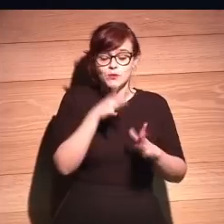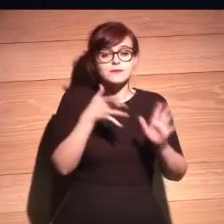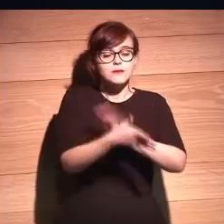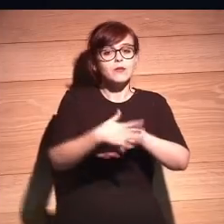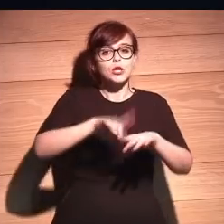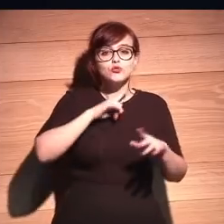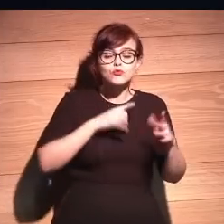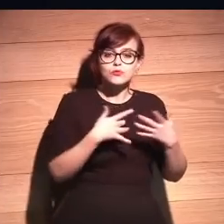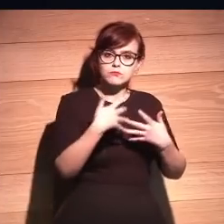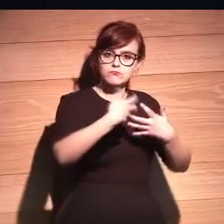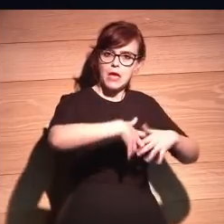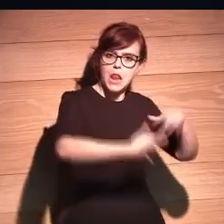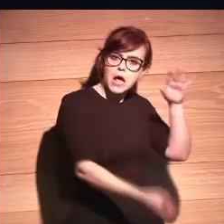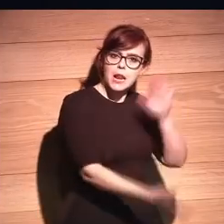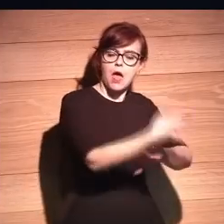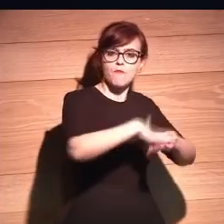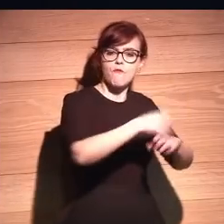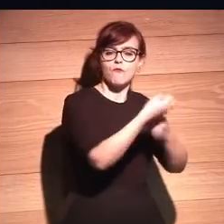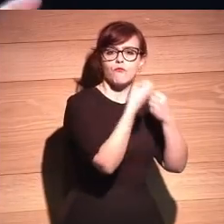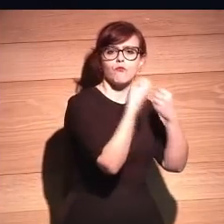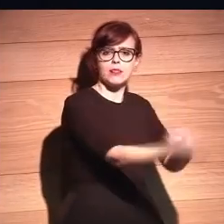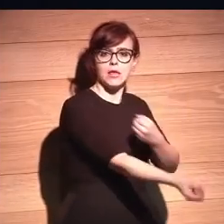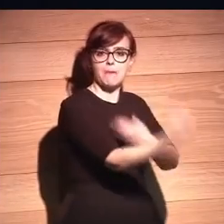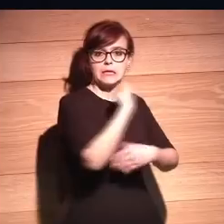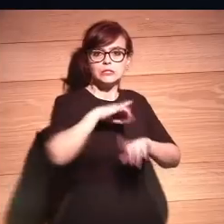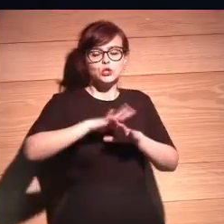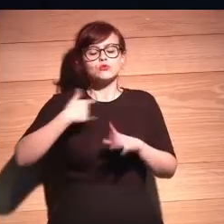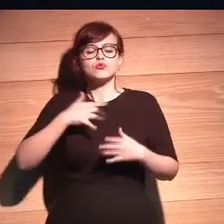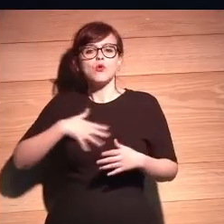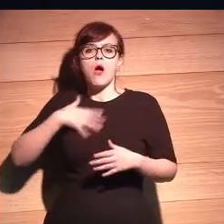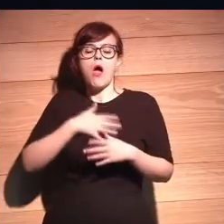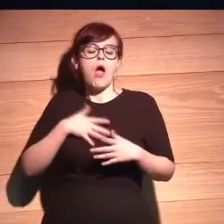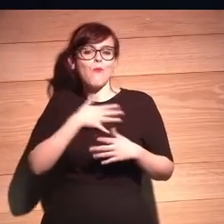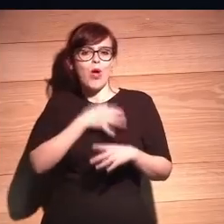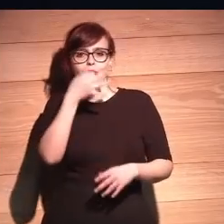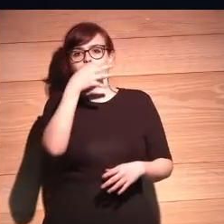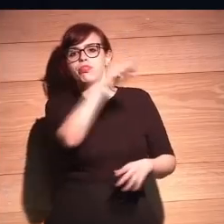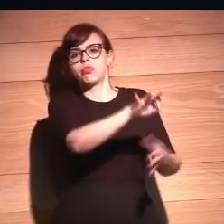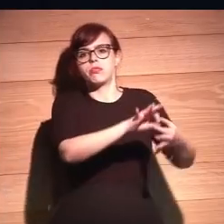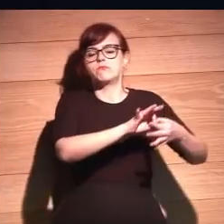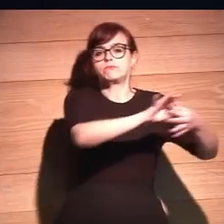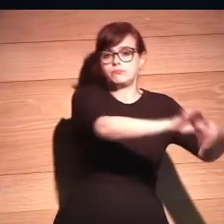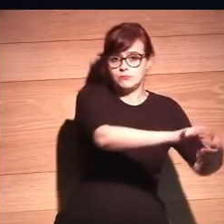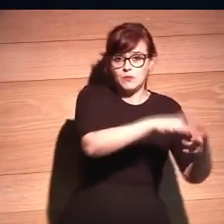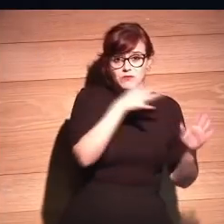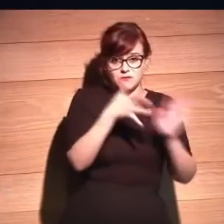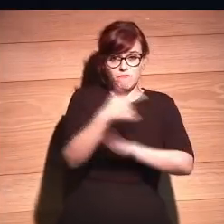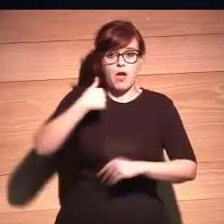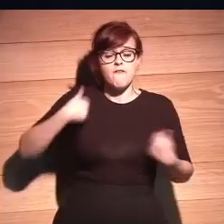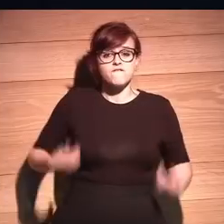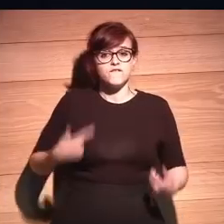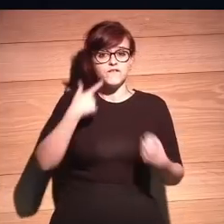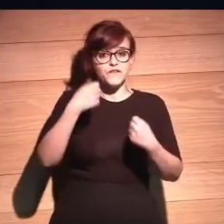que creamos máquinas más fuertes que nosotros y automáticamente nos delegamos en ellas. Y al delegarnos nos debilitamos